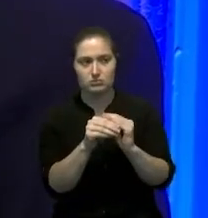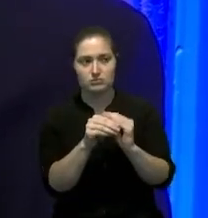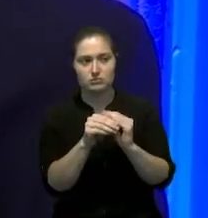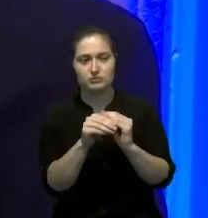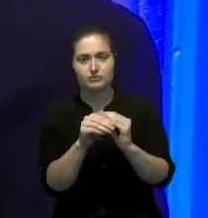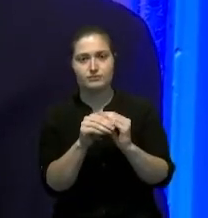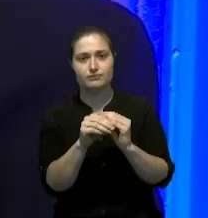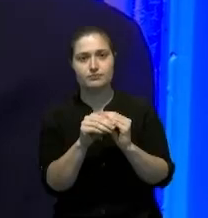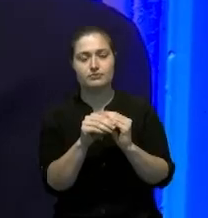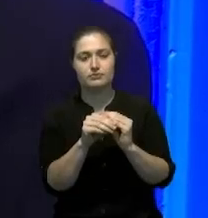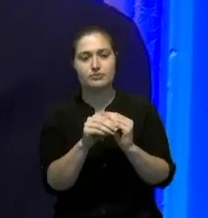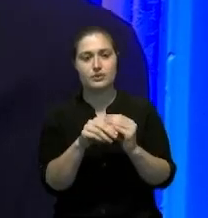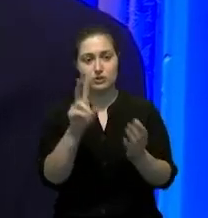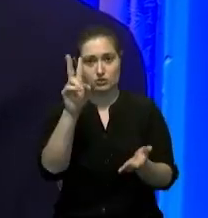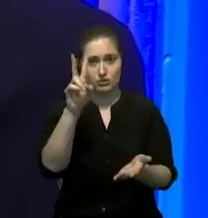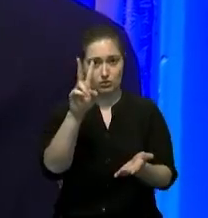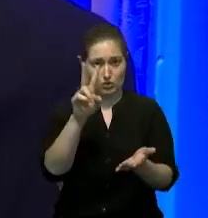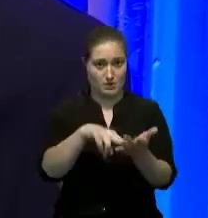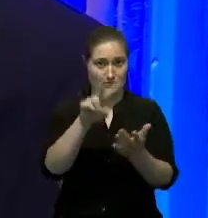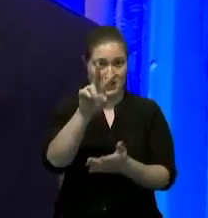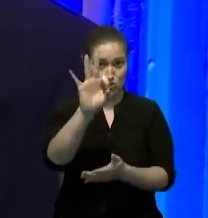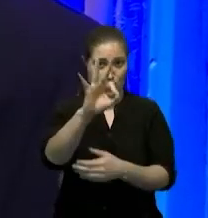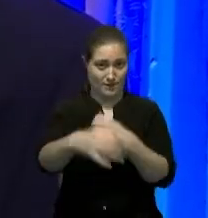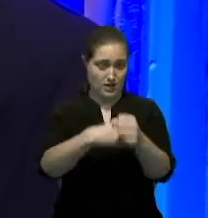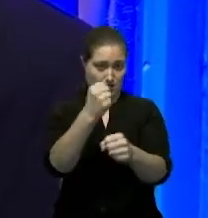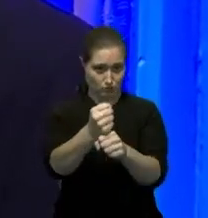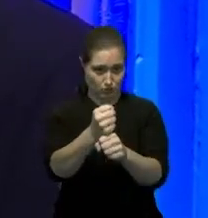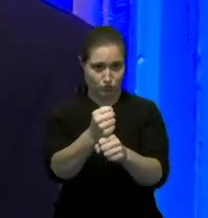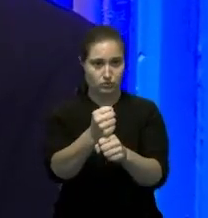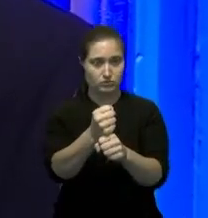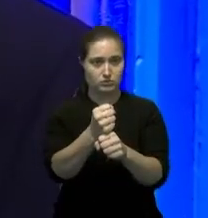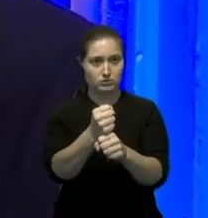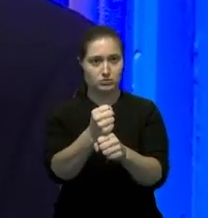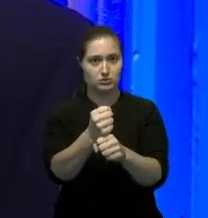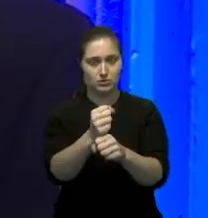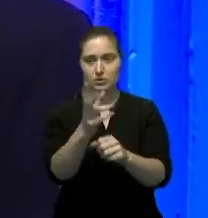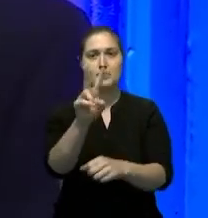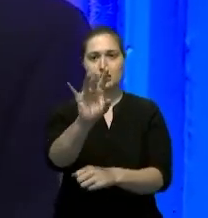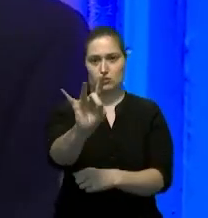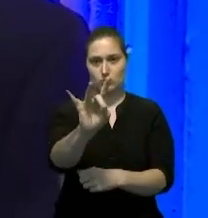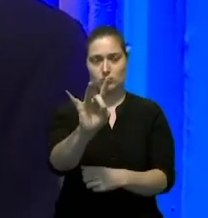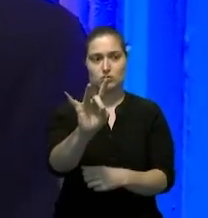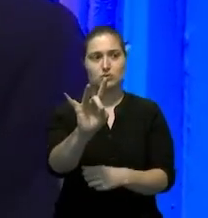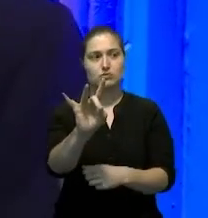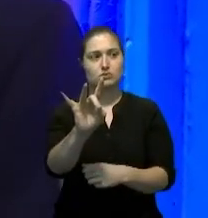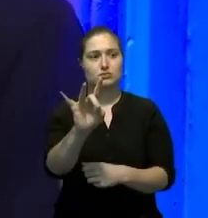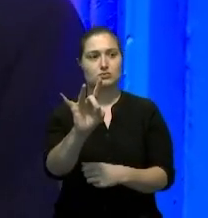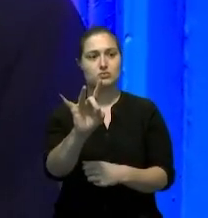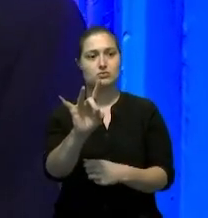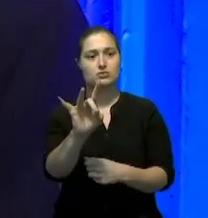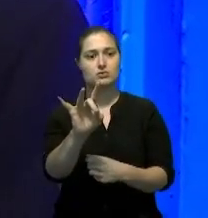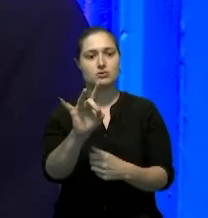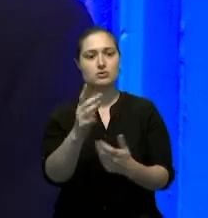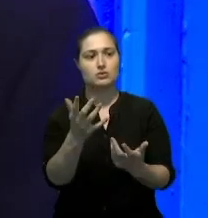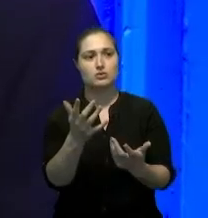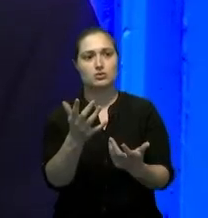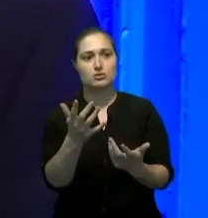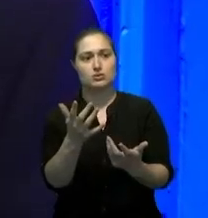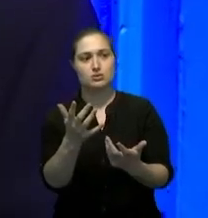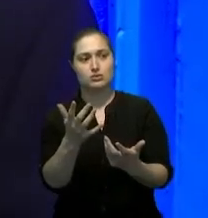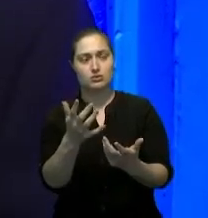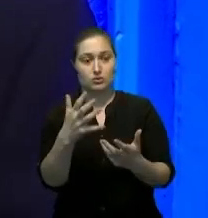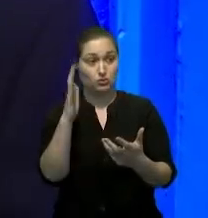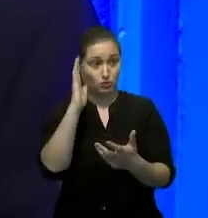para el 2029 la elección del 28 cuáles sean sus candidatos